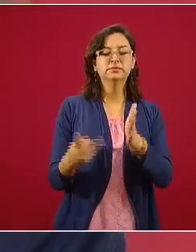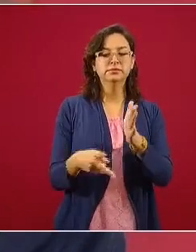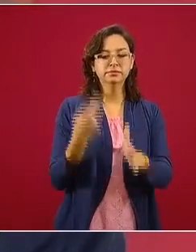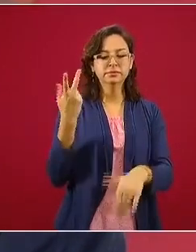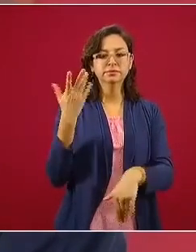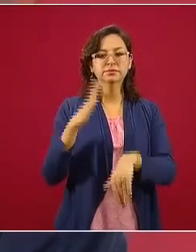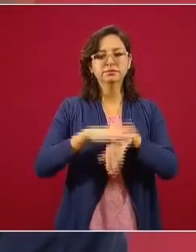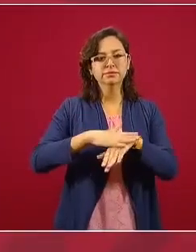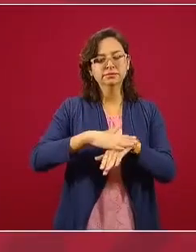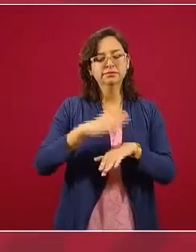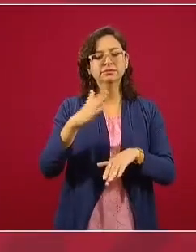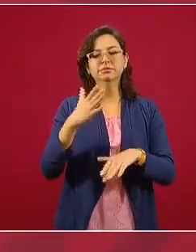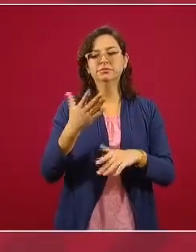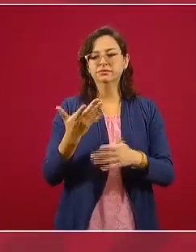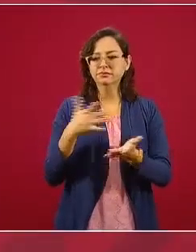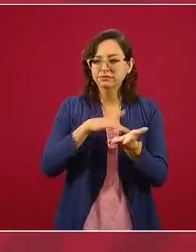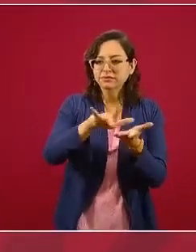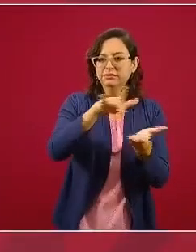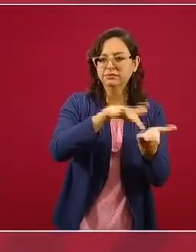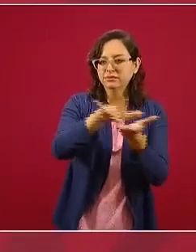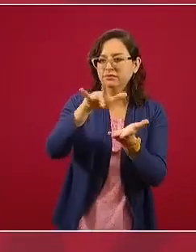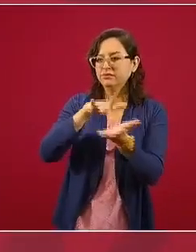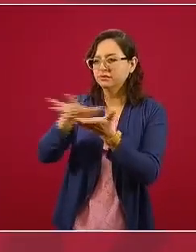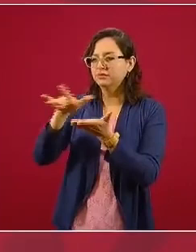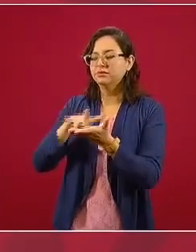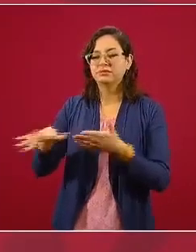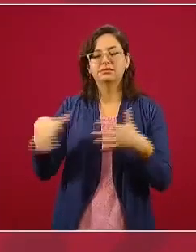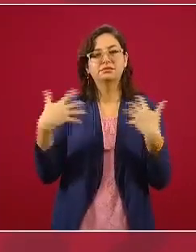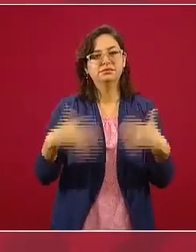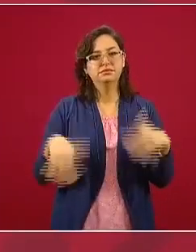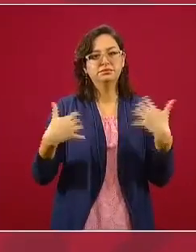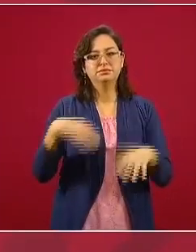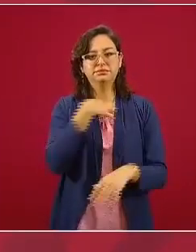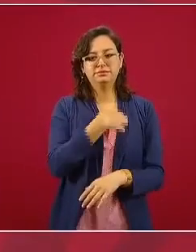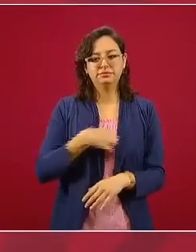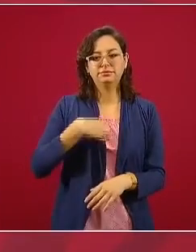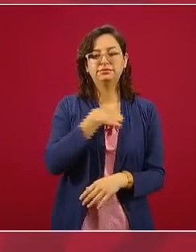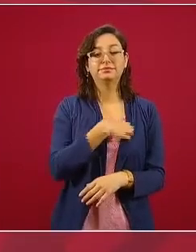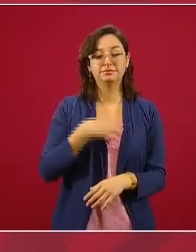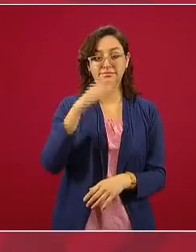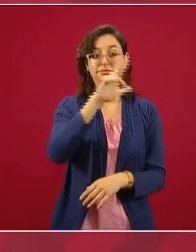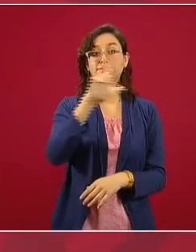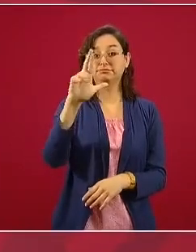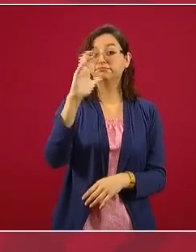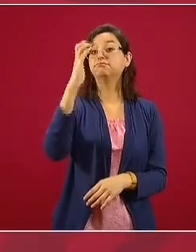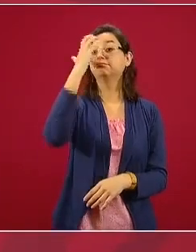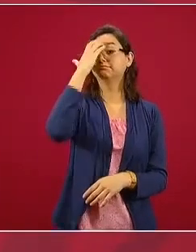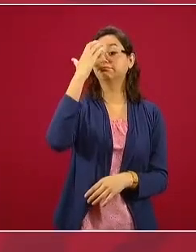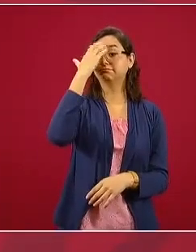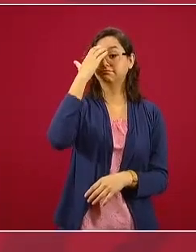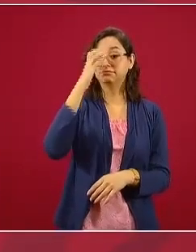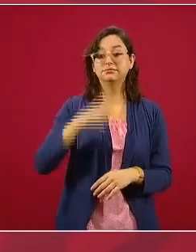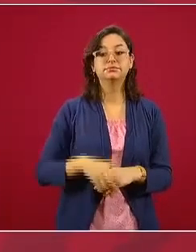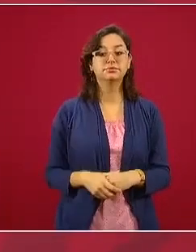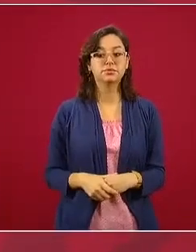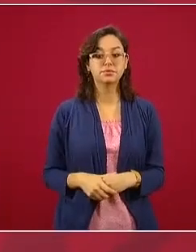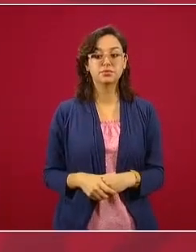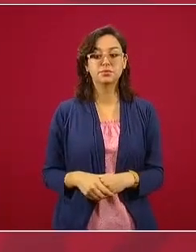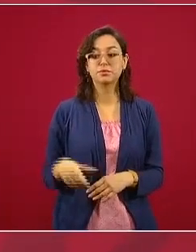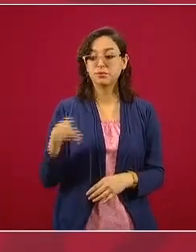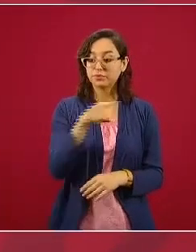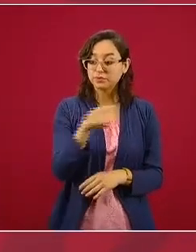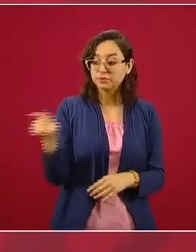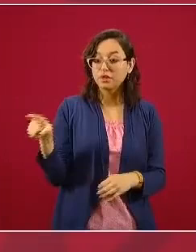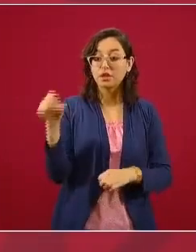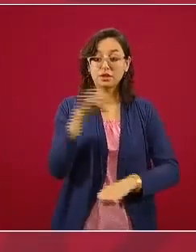muestras de apoyo y lo celebramos, lo reconocemos. Empresarios que le